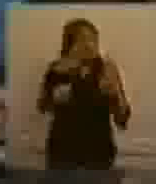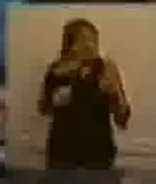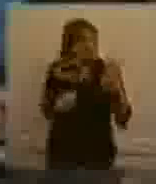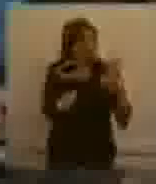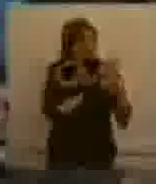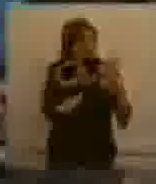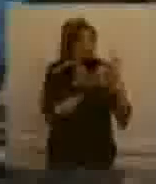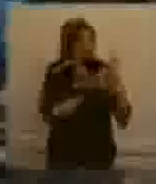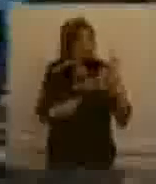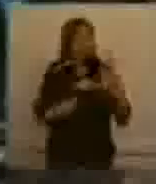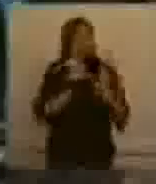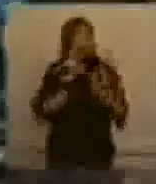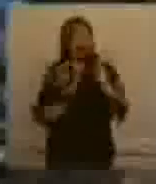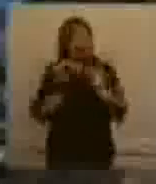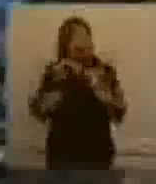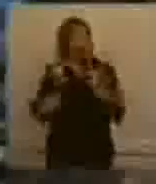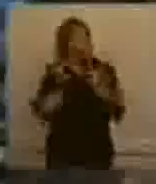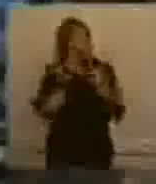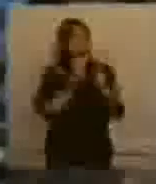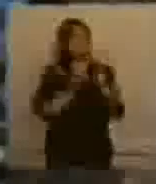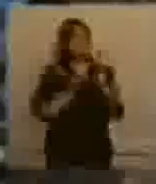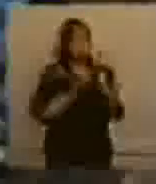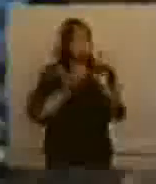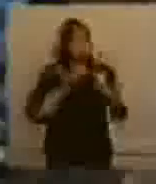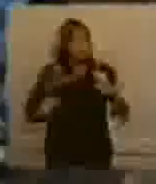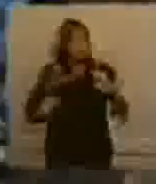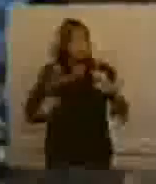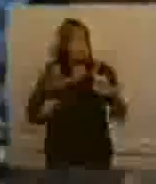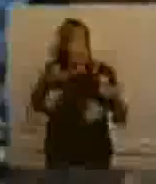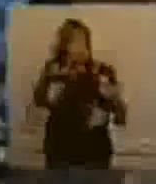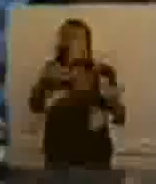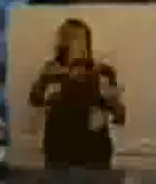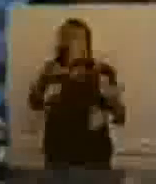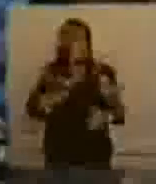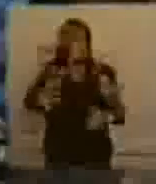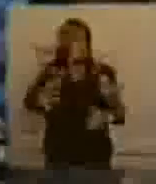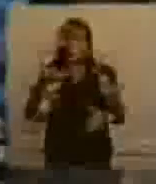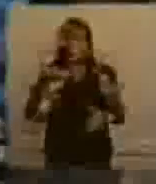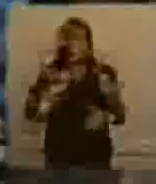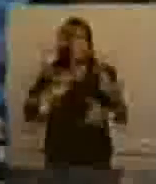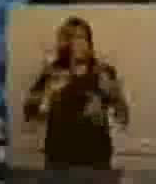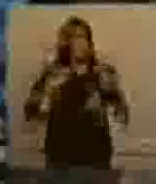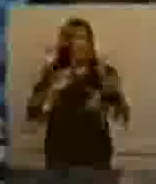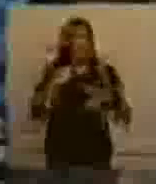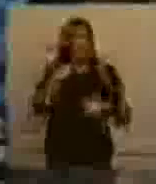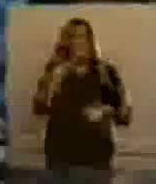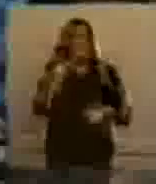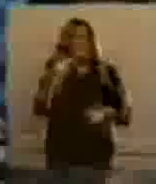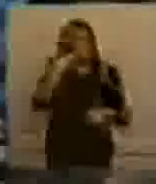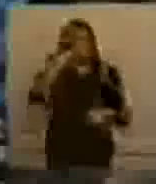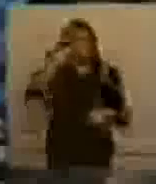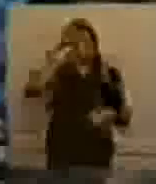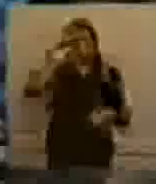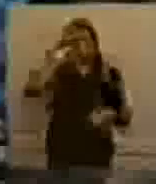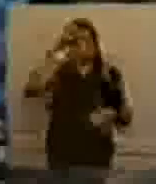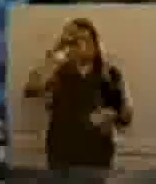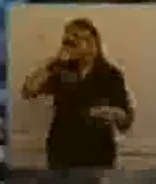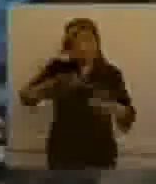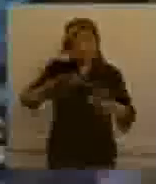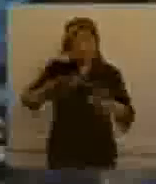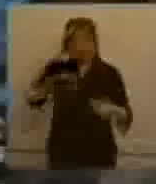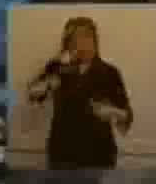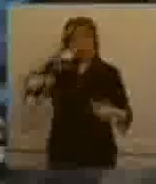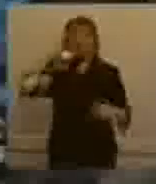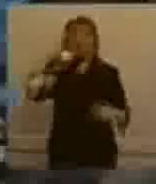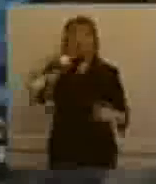directamente vinculadas con los ciudadanos, hemos decidido durante 60 días, a partir del primero de